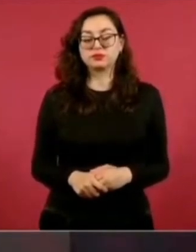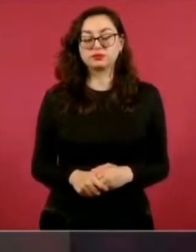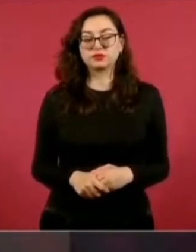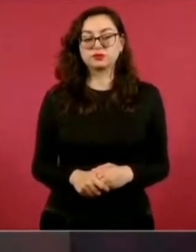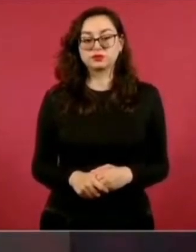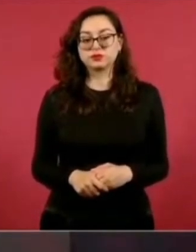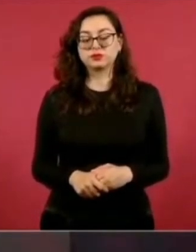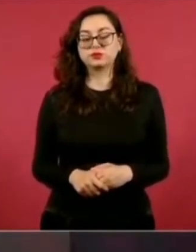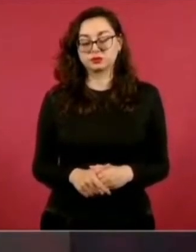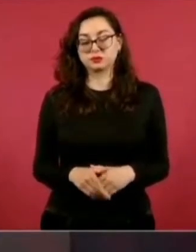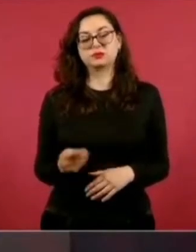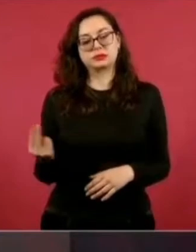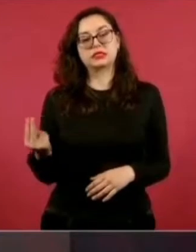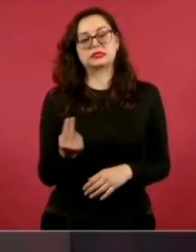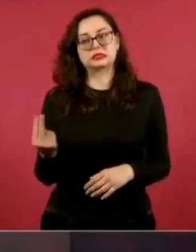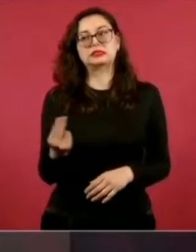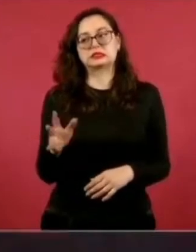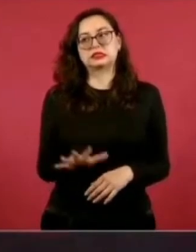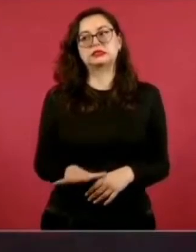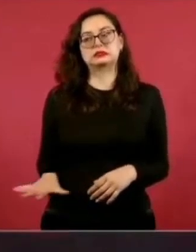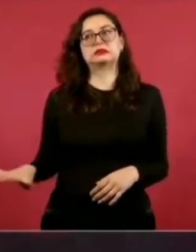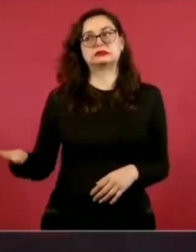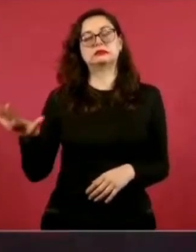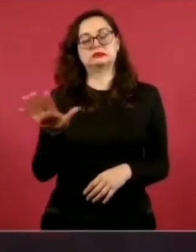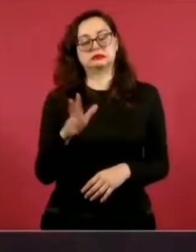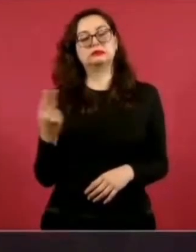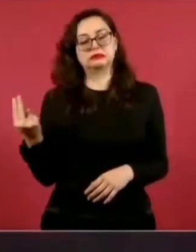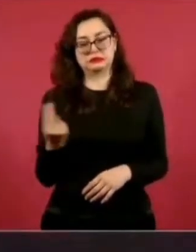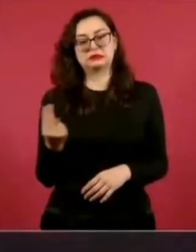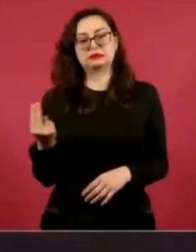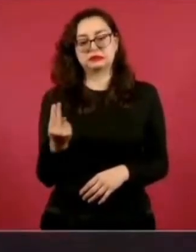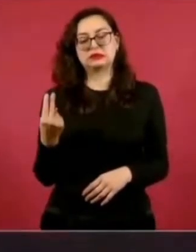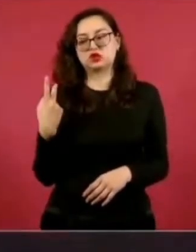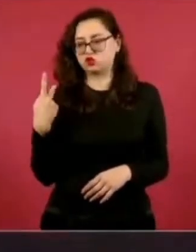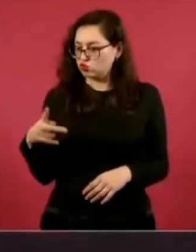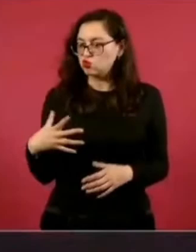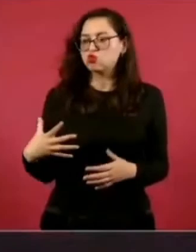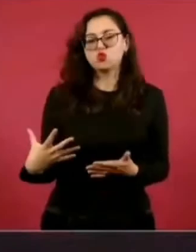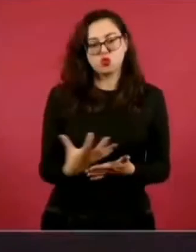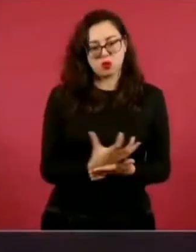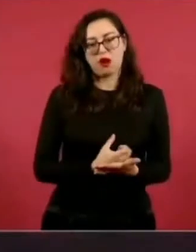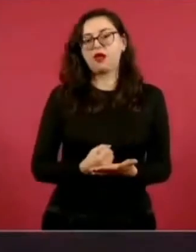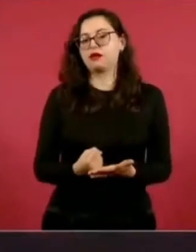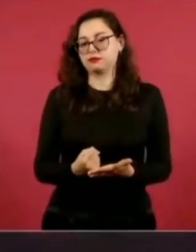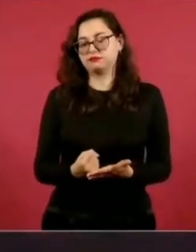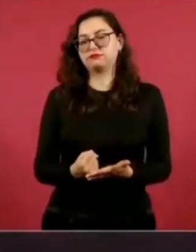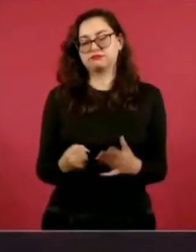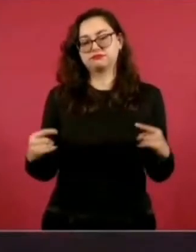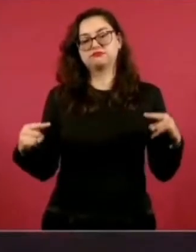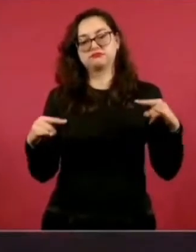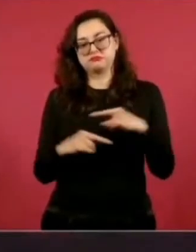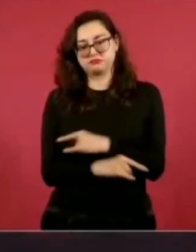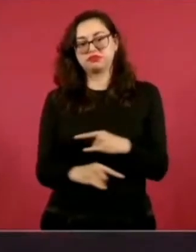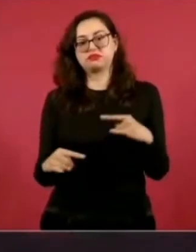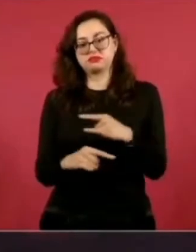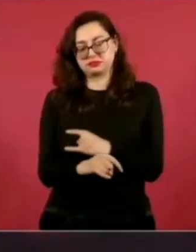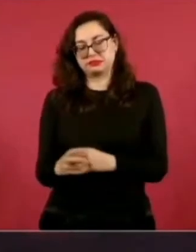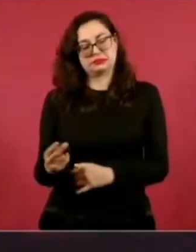merecían la gente de esa zona de la Huasteca,